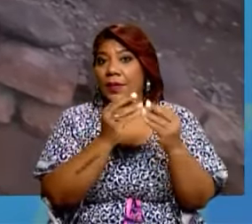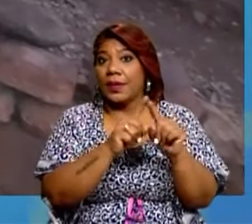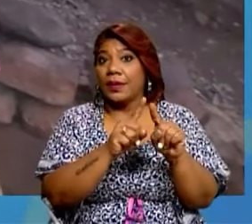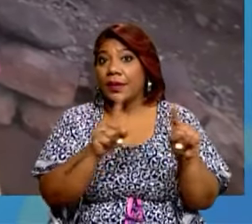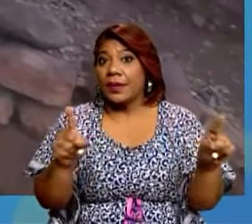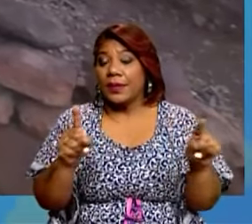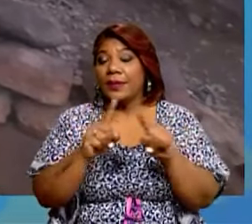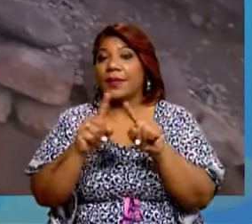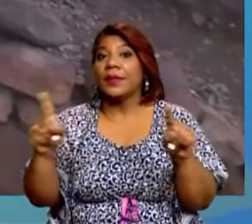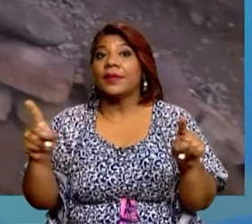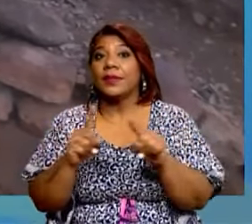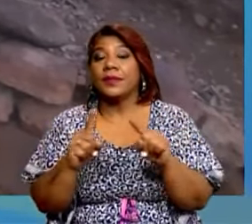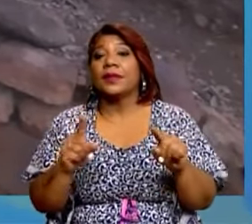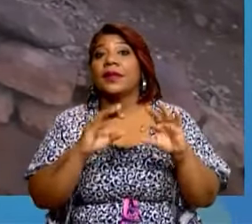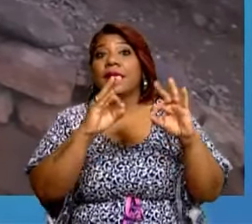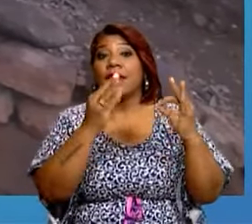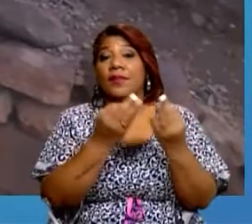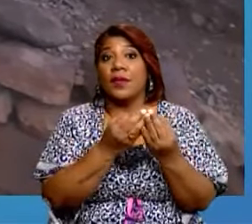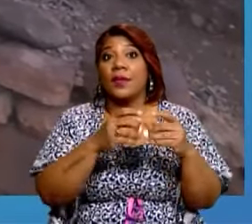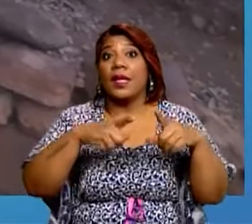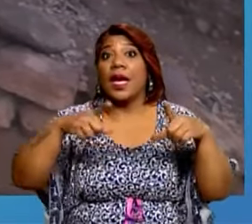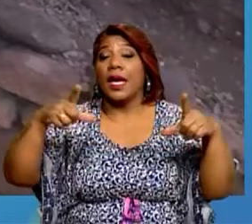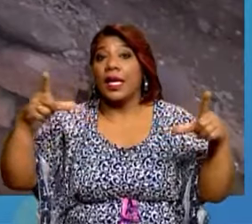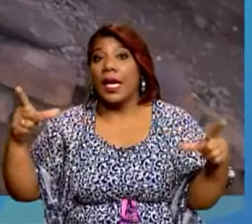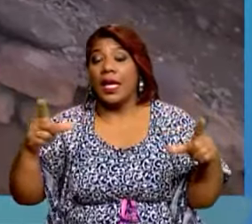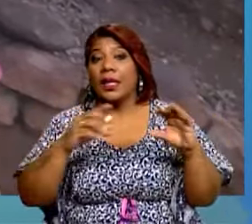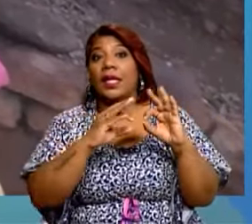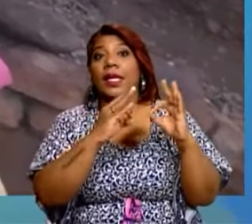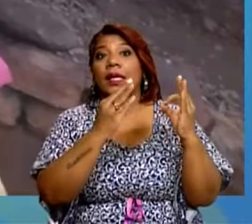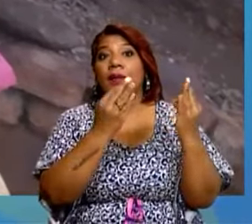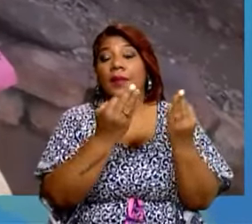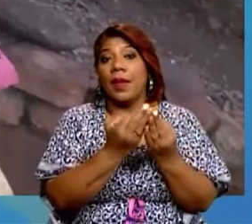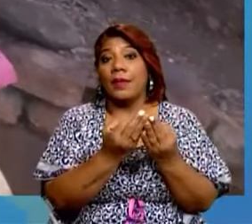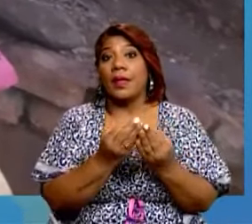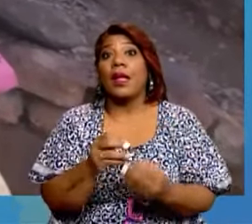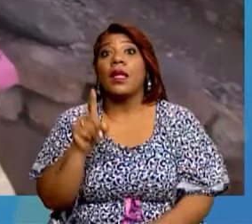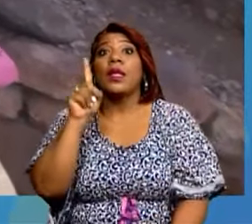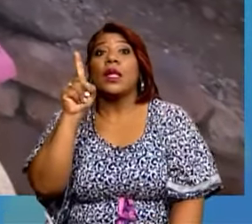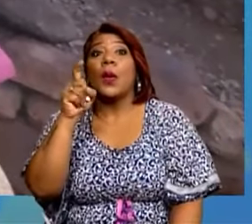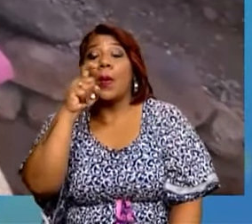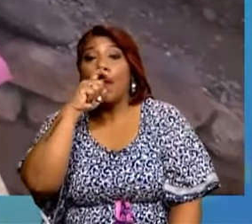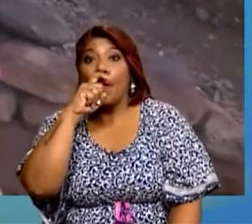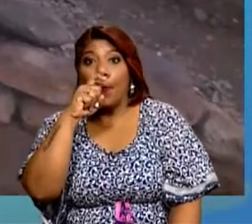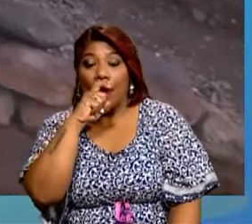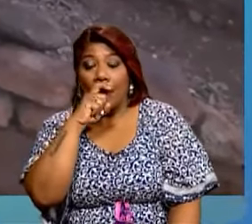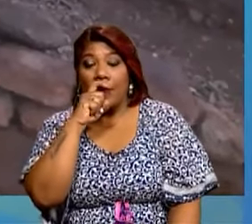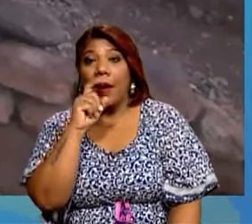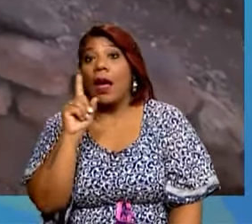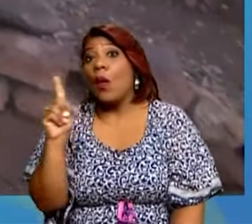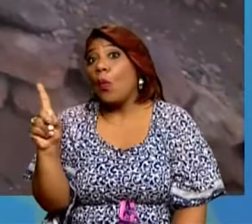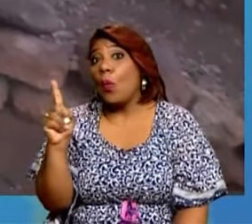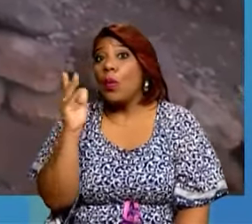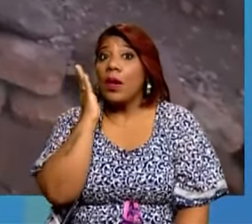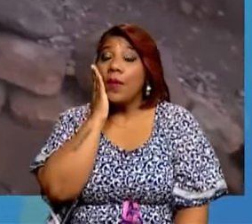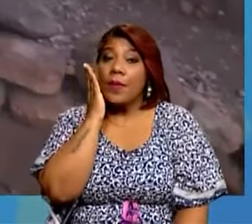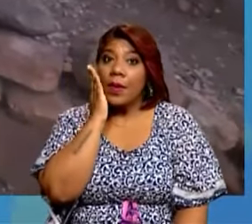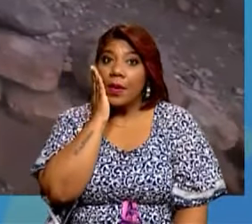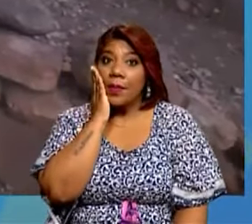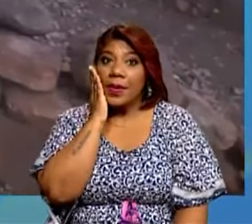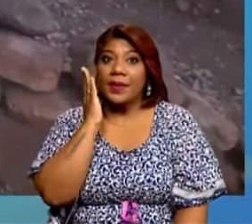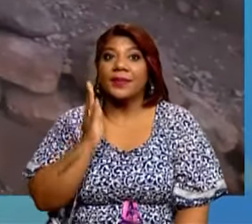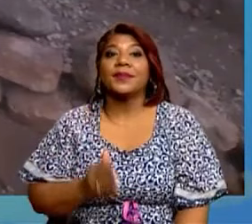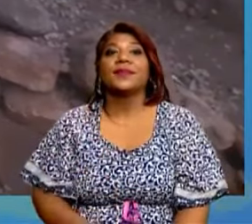familia Nuquea, la familia Intensa y la familia Monoparental. Y